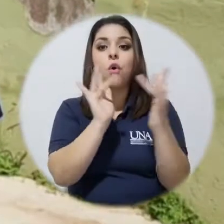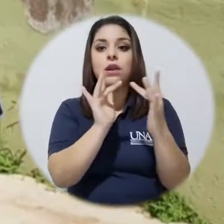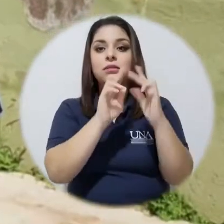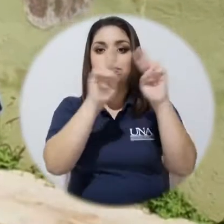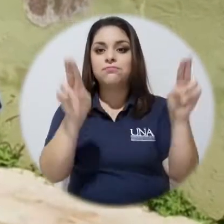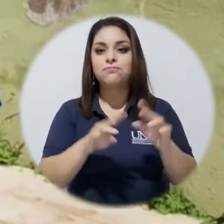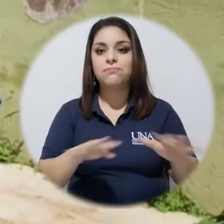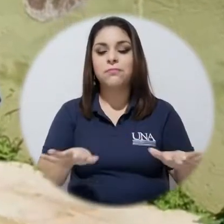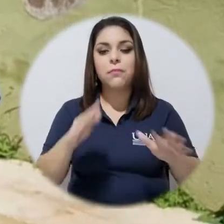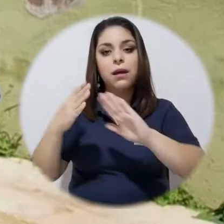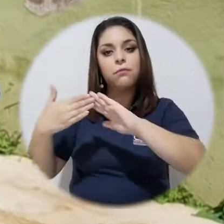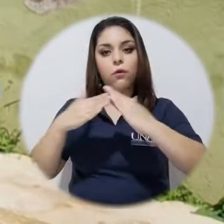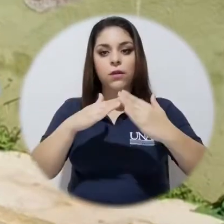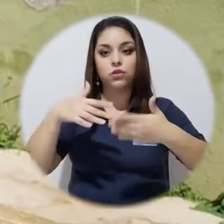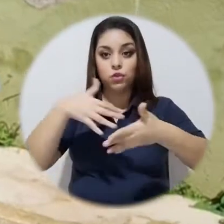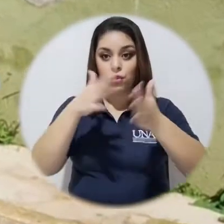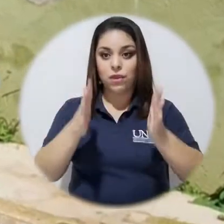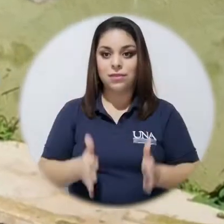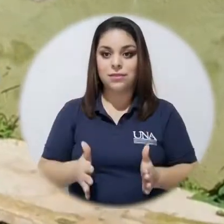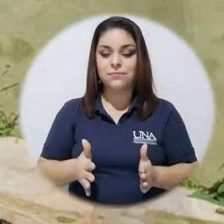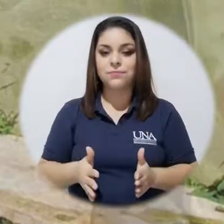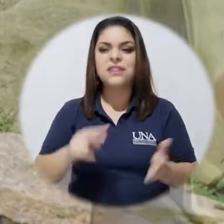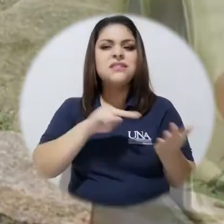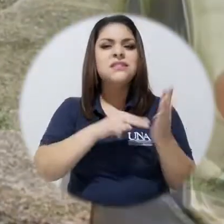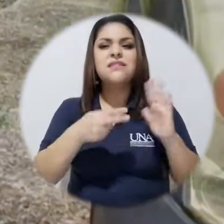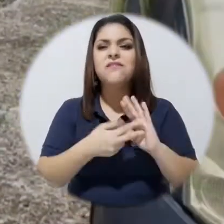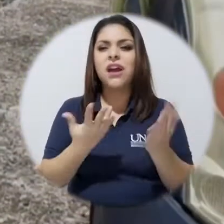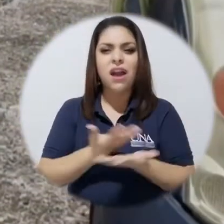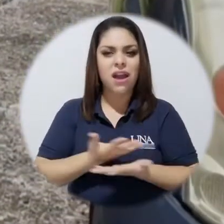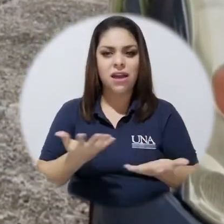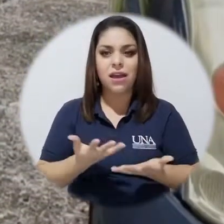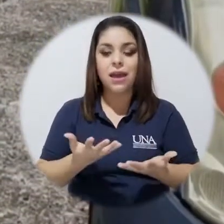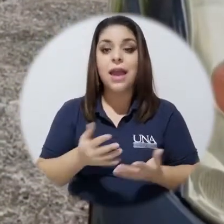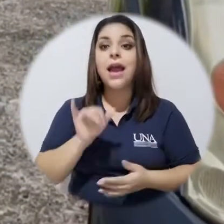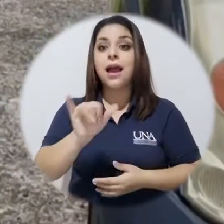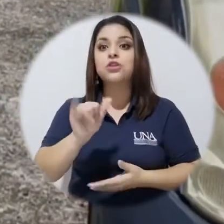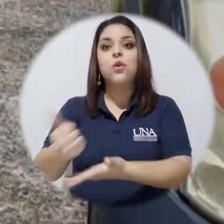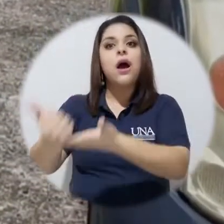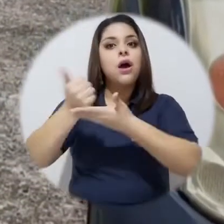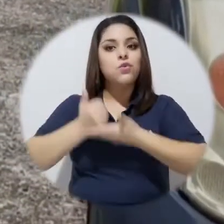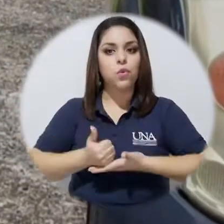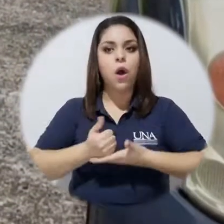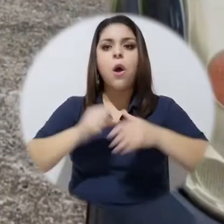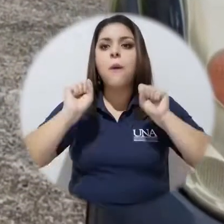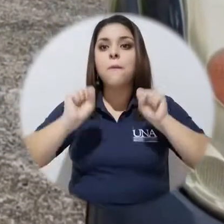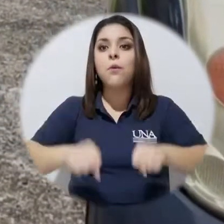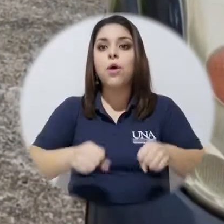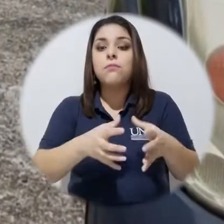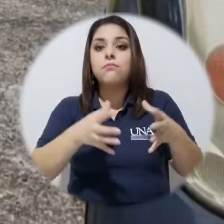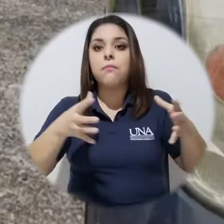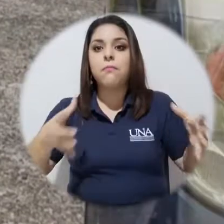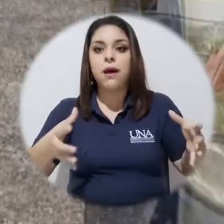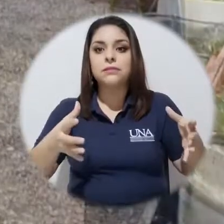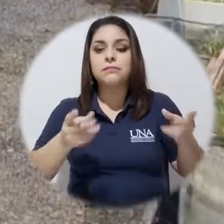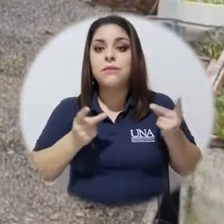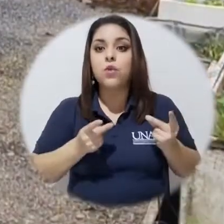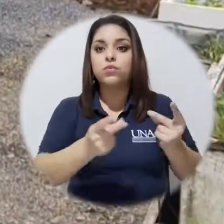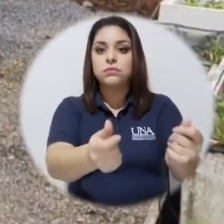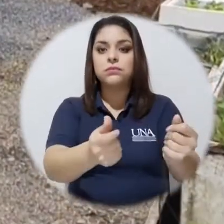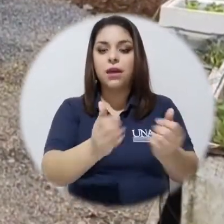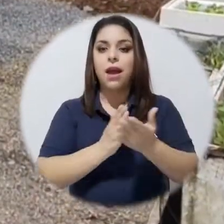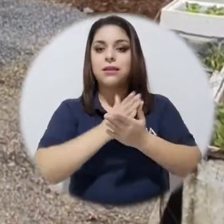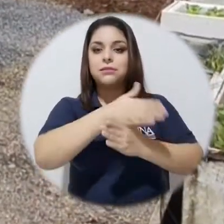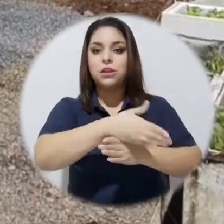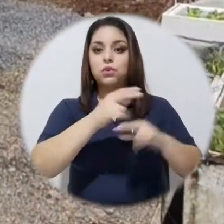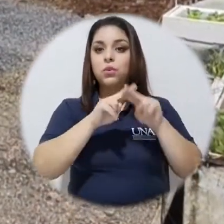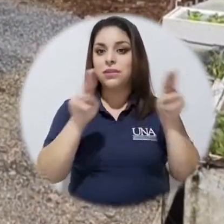conectividad para la población estudiantil. Esto significa que nos ha permitido poder aumentar la velocidad del acceso al internet,